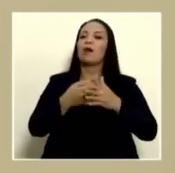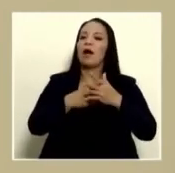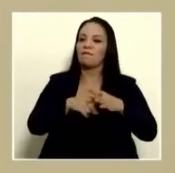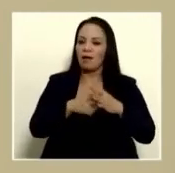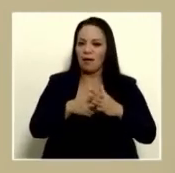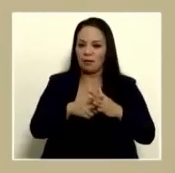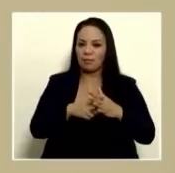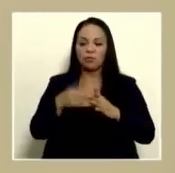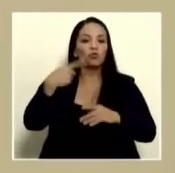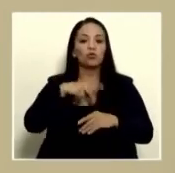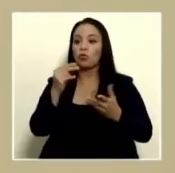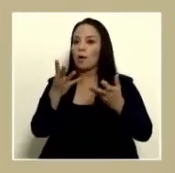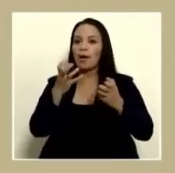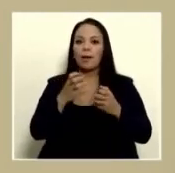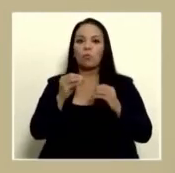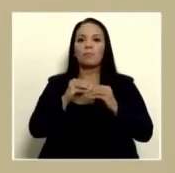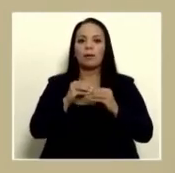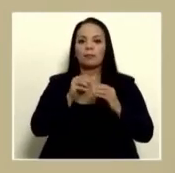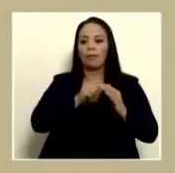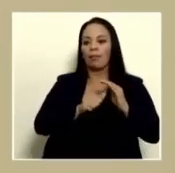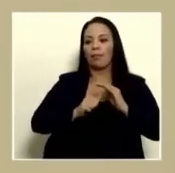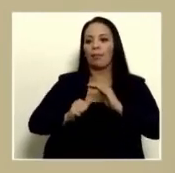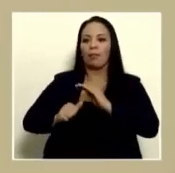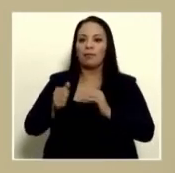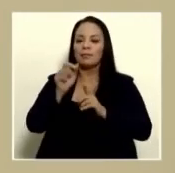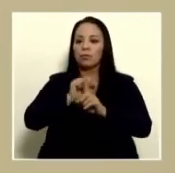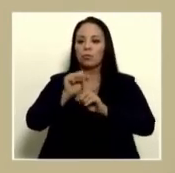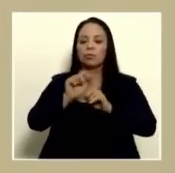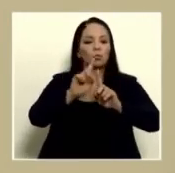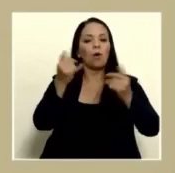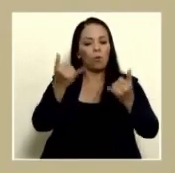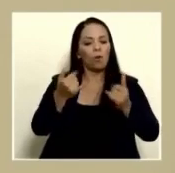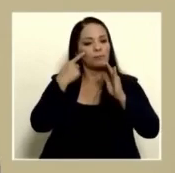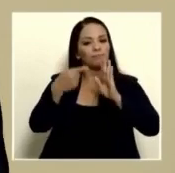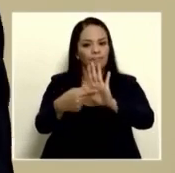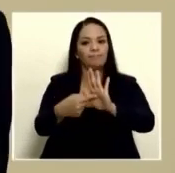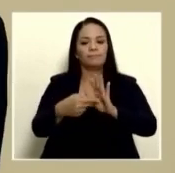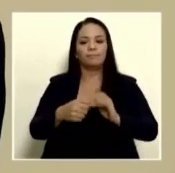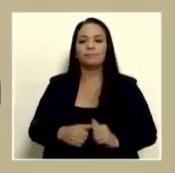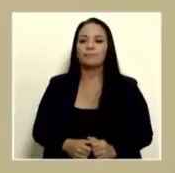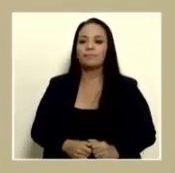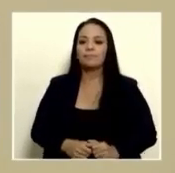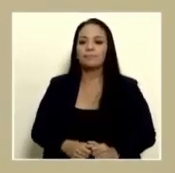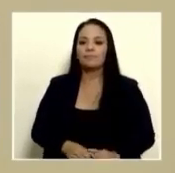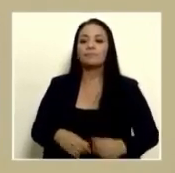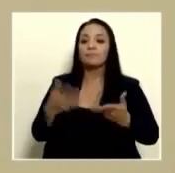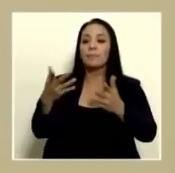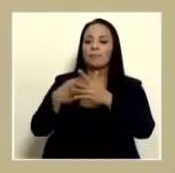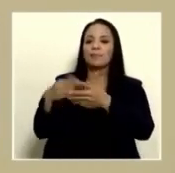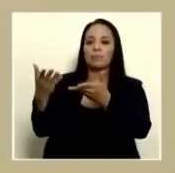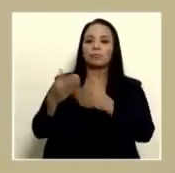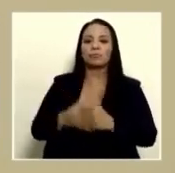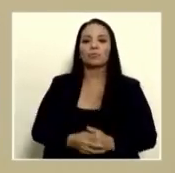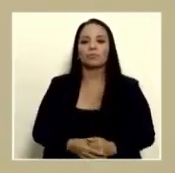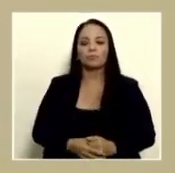lugar de seguir tapando lo que está pasando ahí. Entonces, a ver, empecemos.